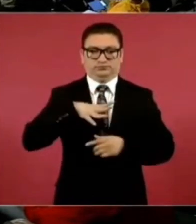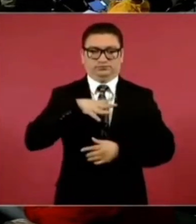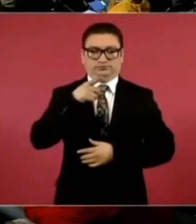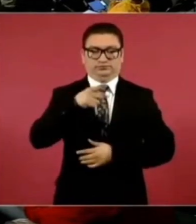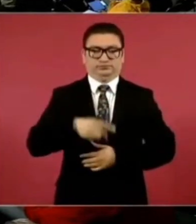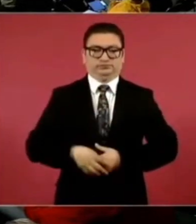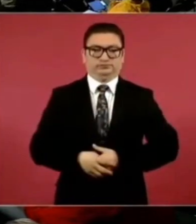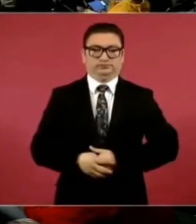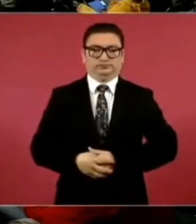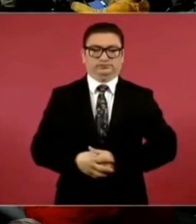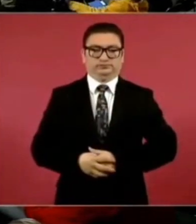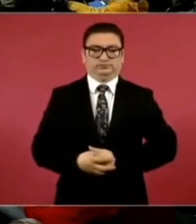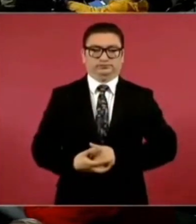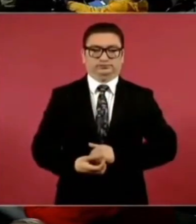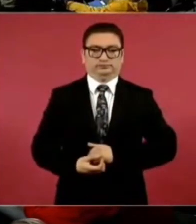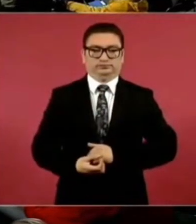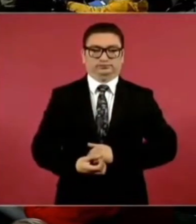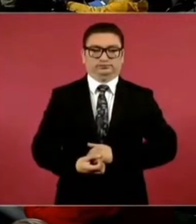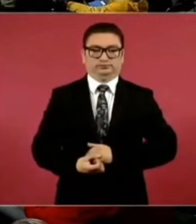estas rutas,